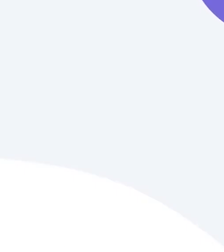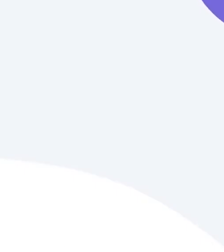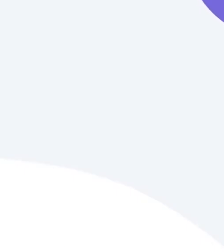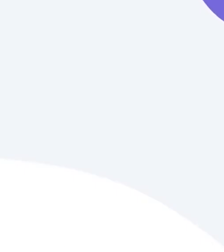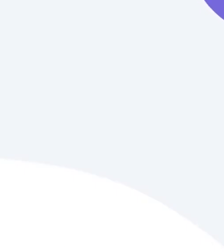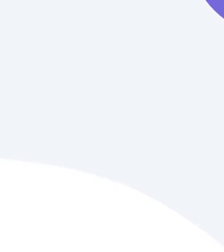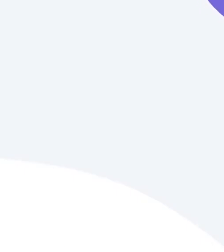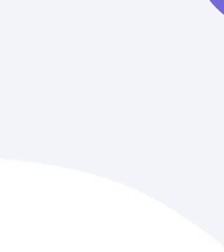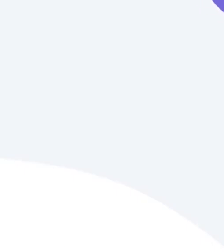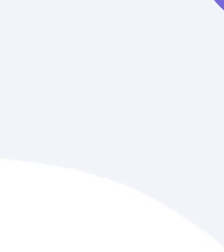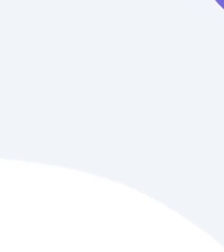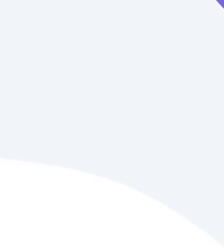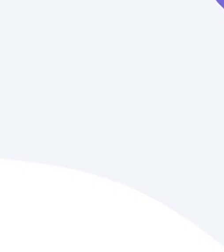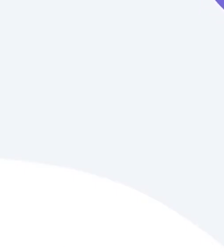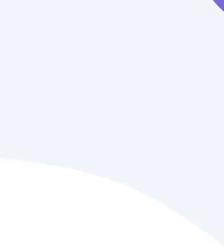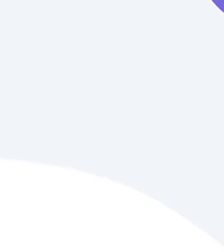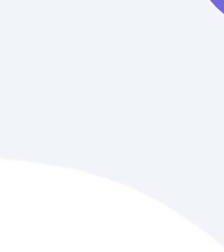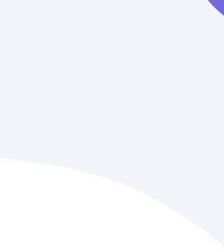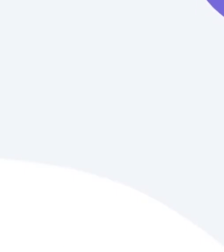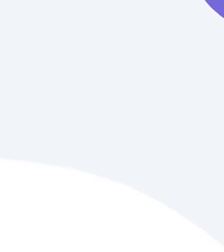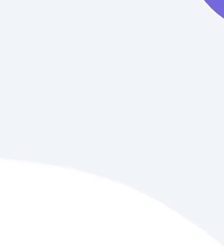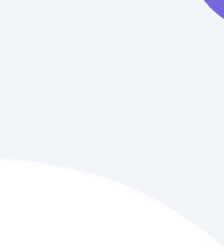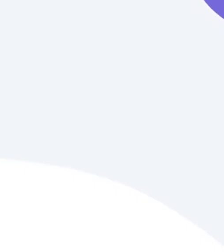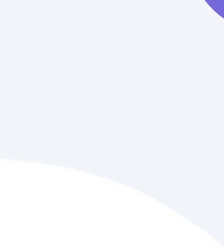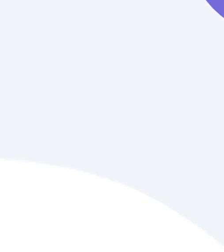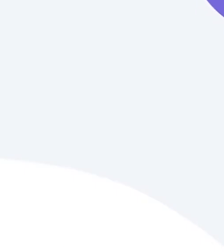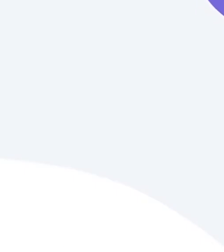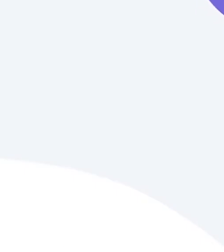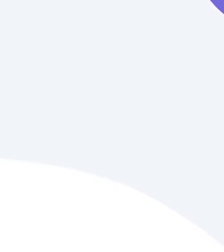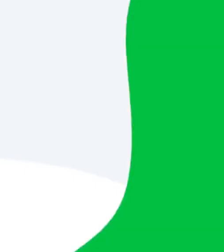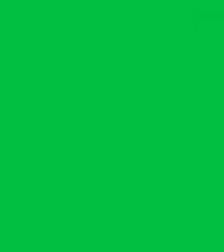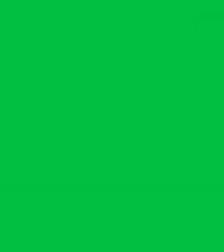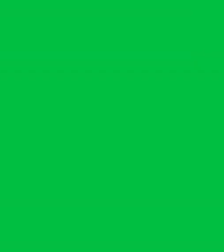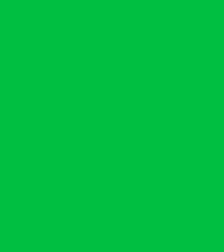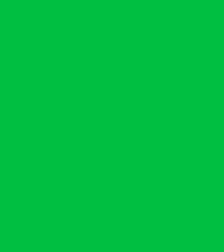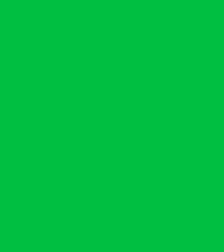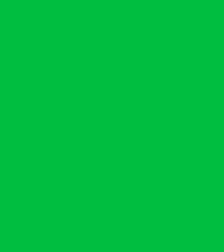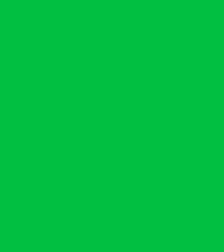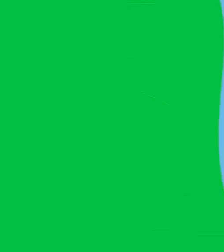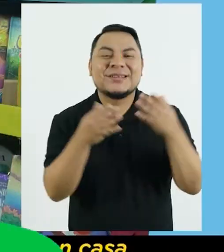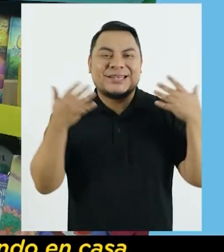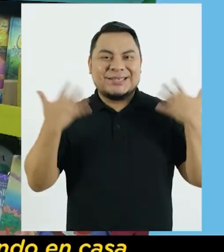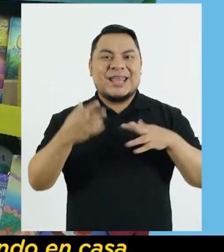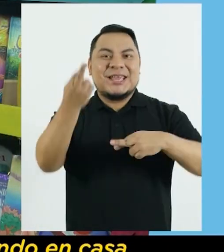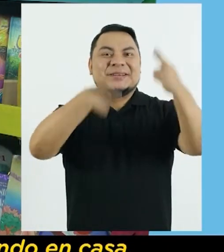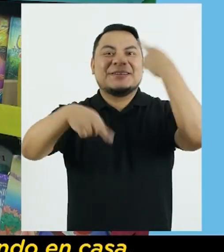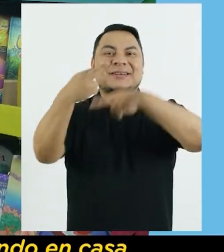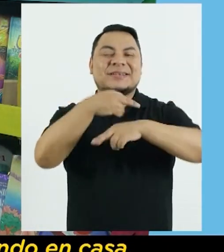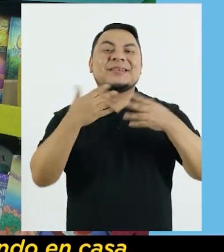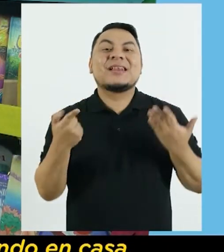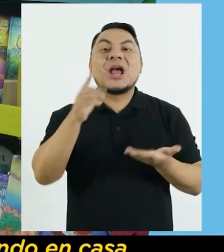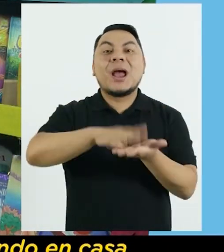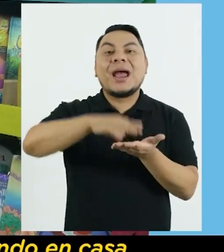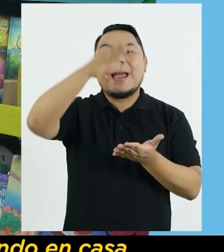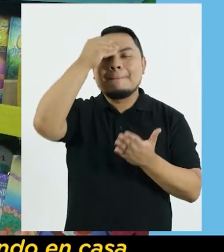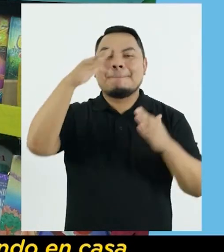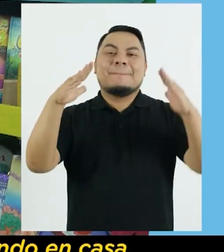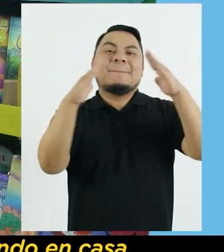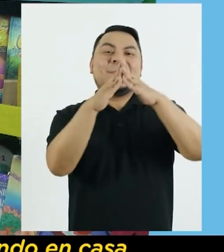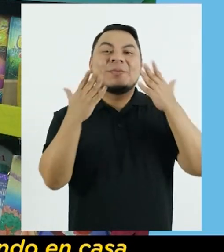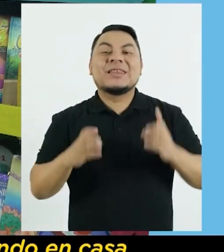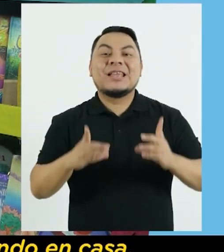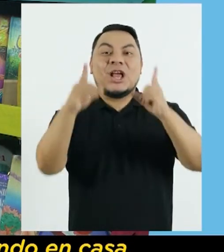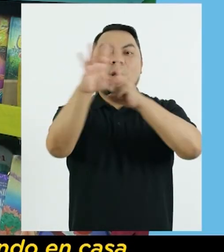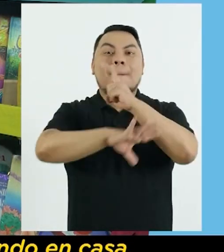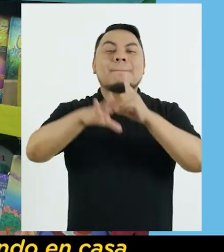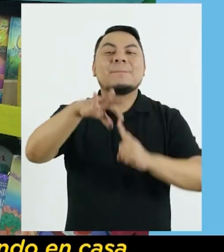Educación básica especial Primer y segundo grado de primaria Hola familias Estamos